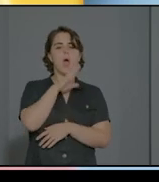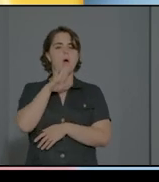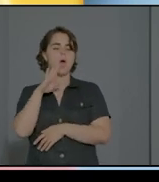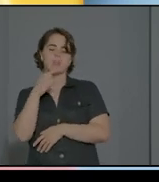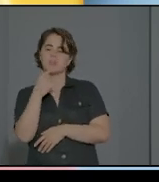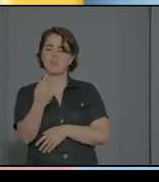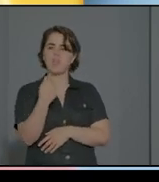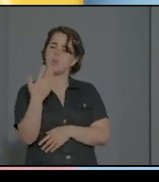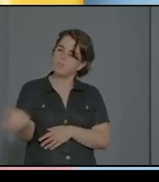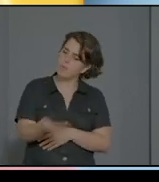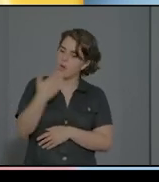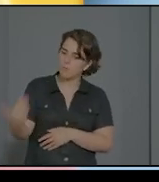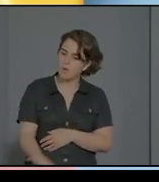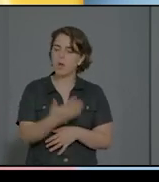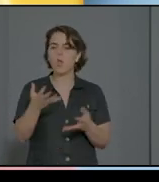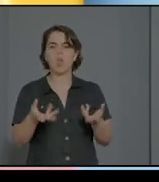se va.